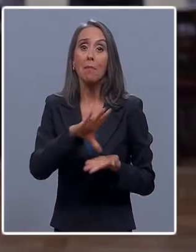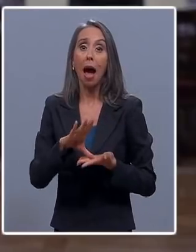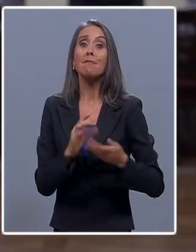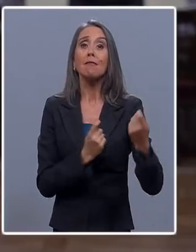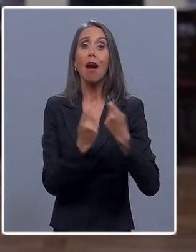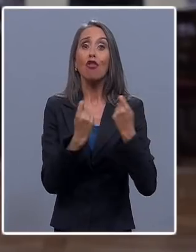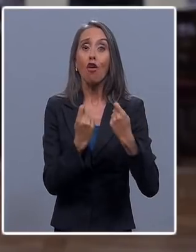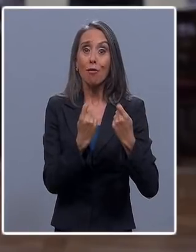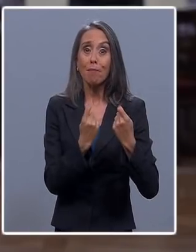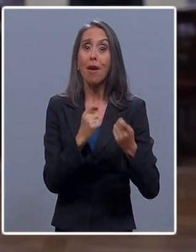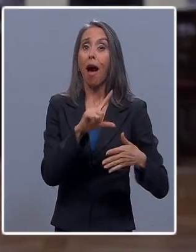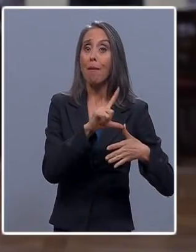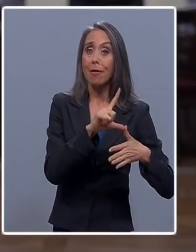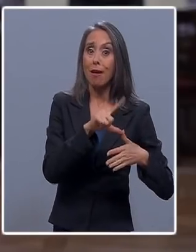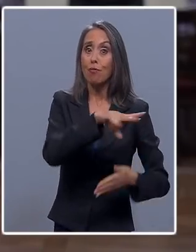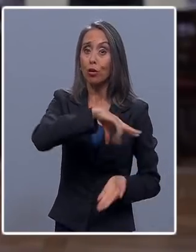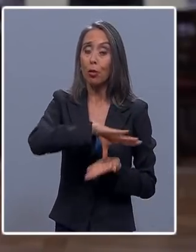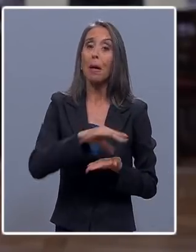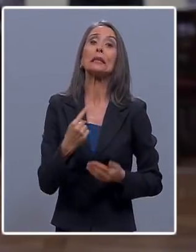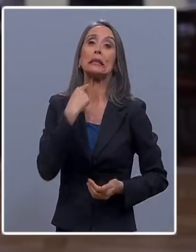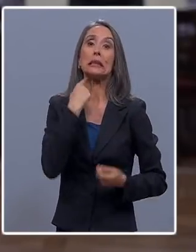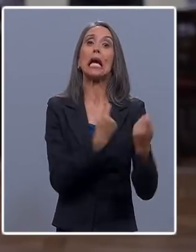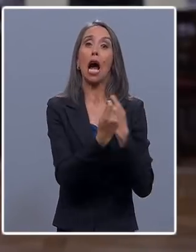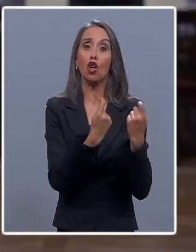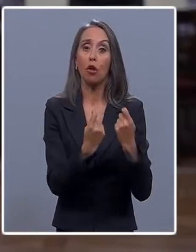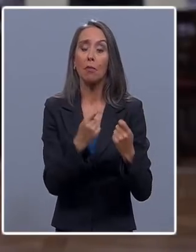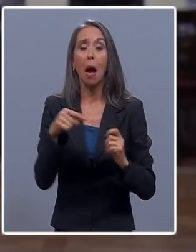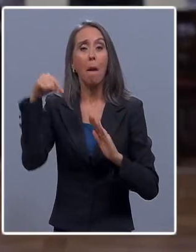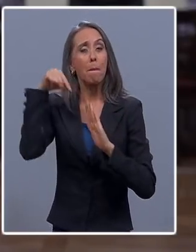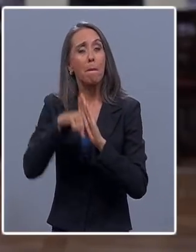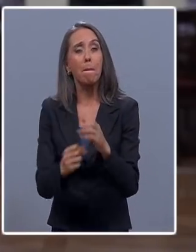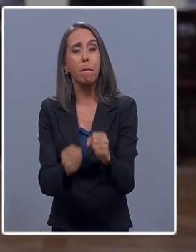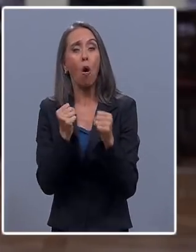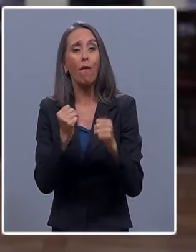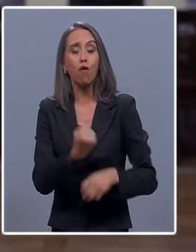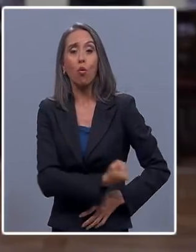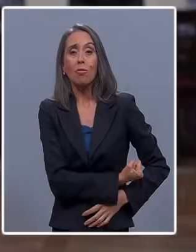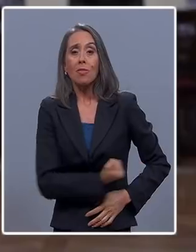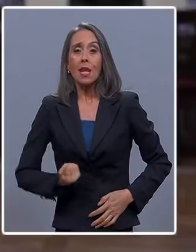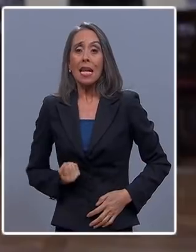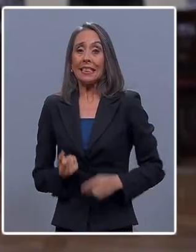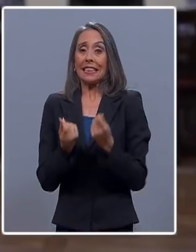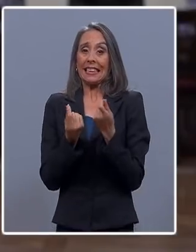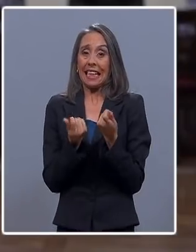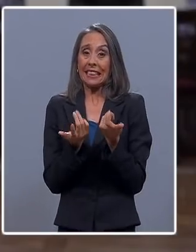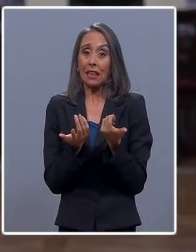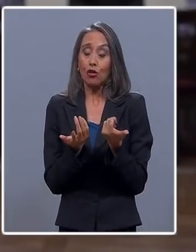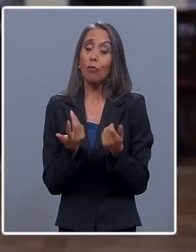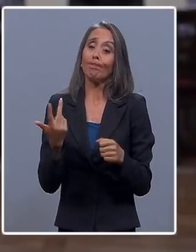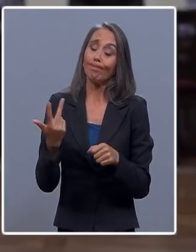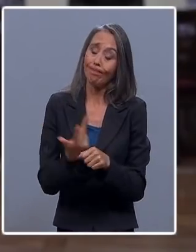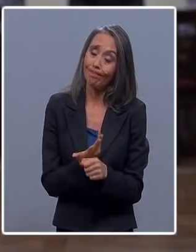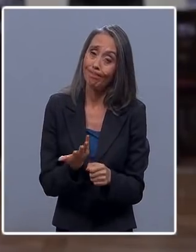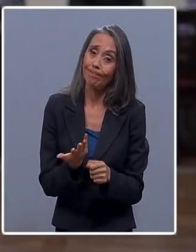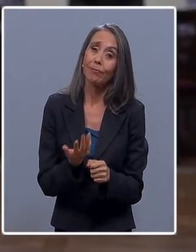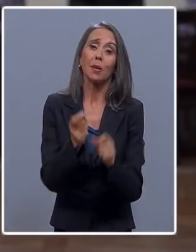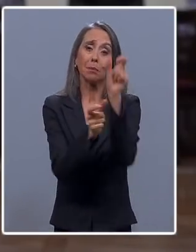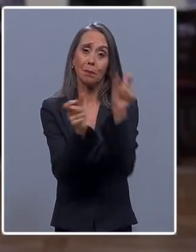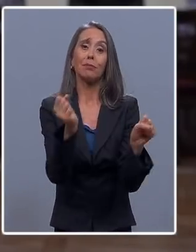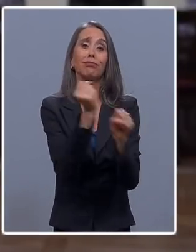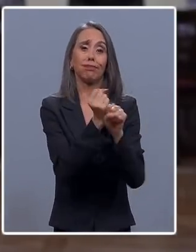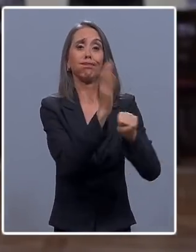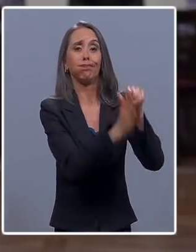Latina y de nuestro país. Esta profunda recesión desgraciadamente se traducirá en pérdidas de